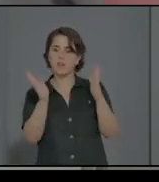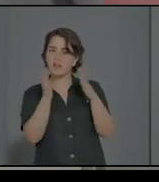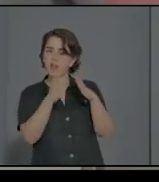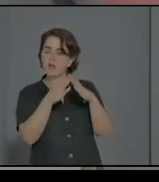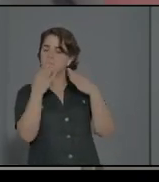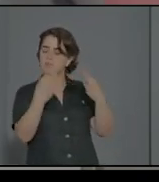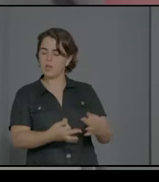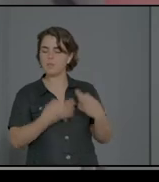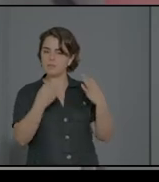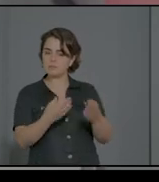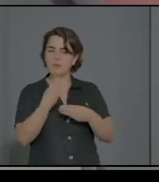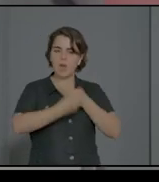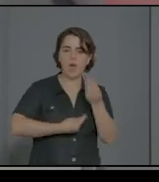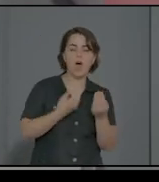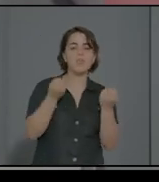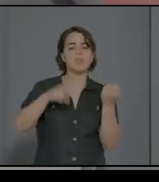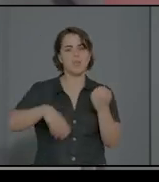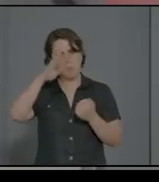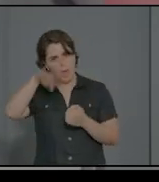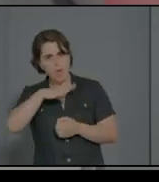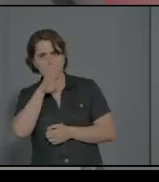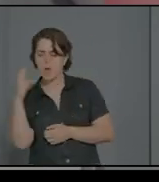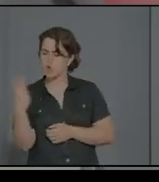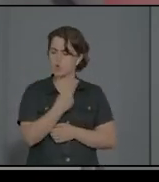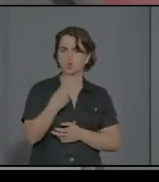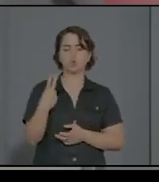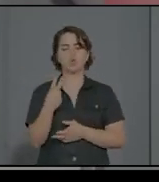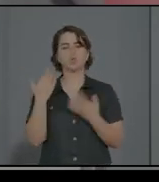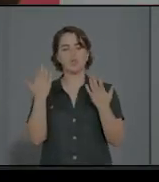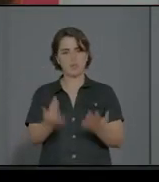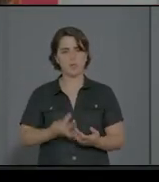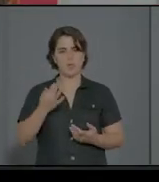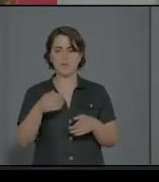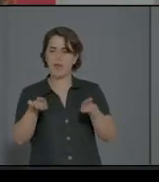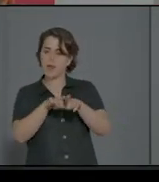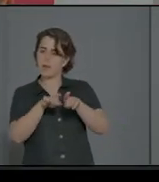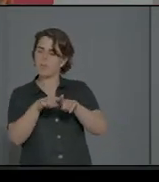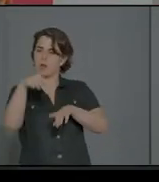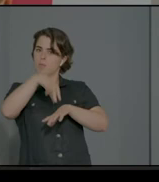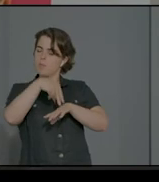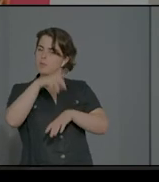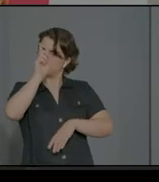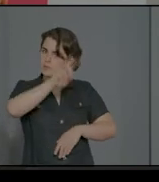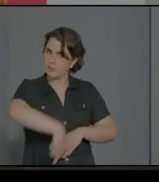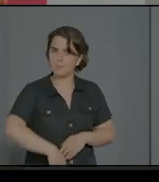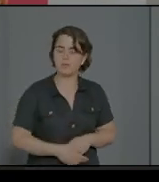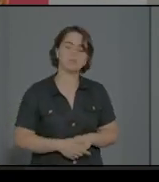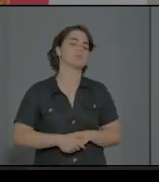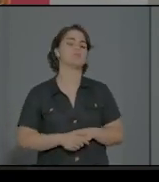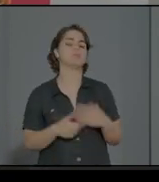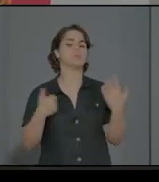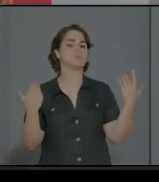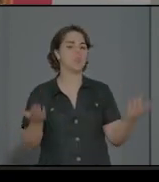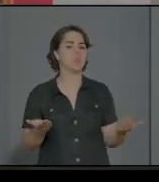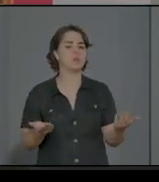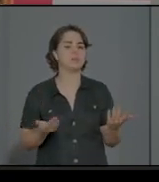madre y tenemos que pedir a la hermana que esté presente también. Por lo tanto, es decir, que es precisamente eso lo que necesita el